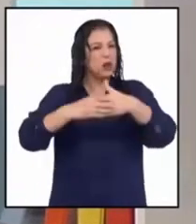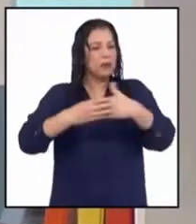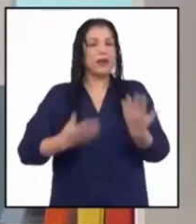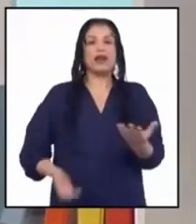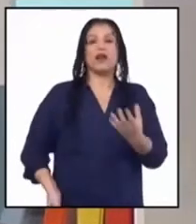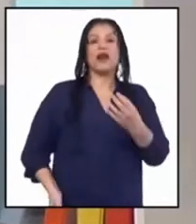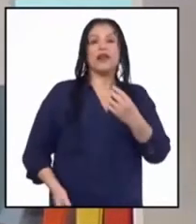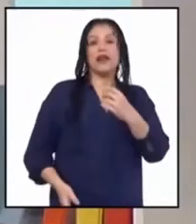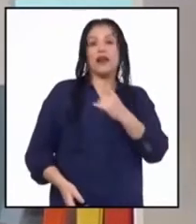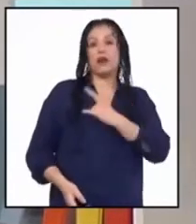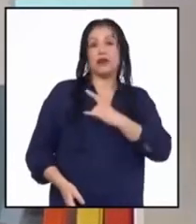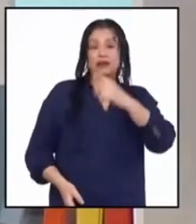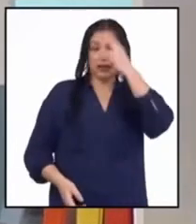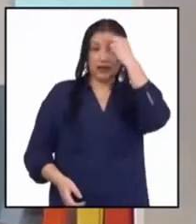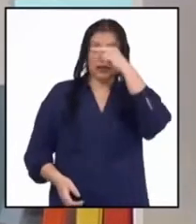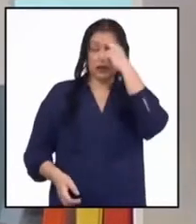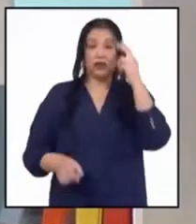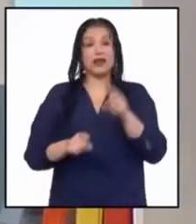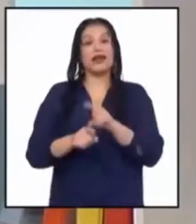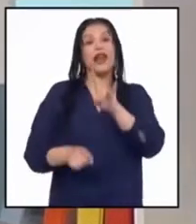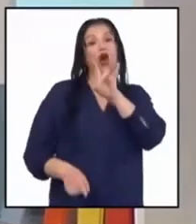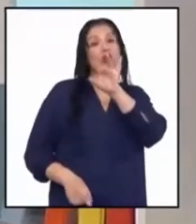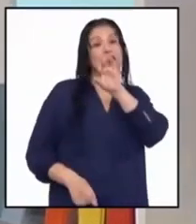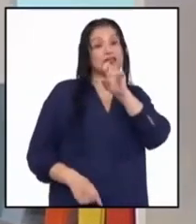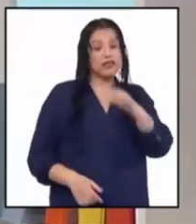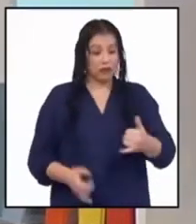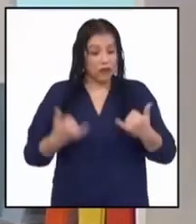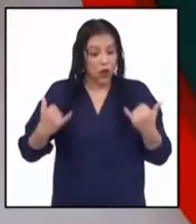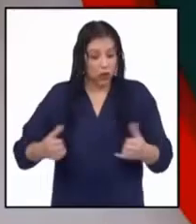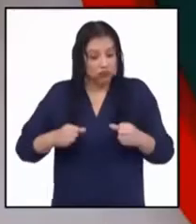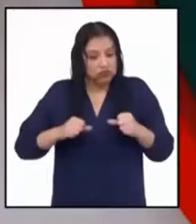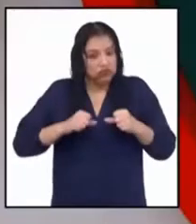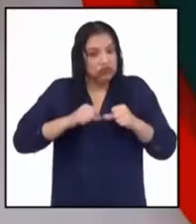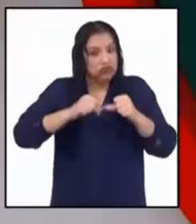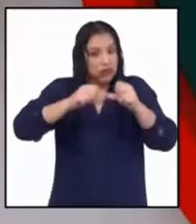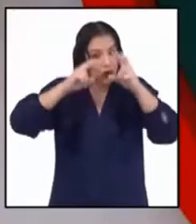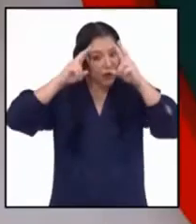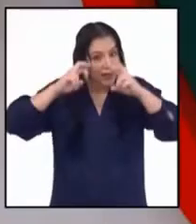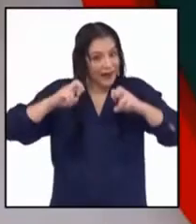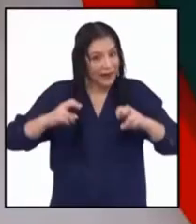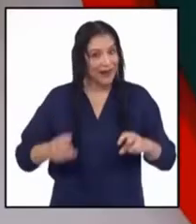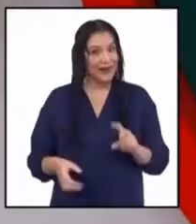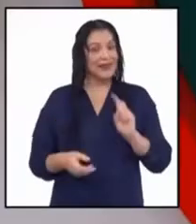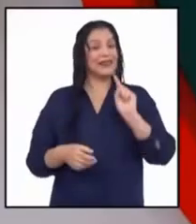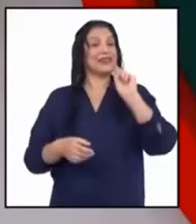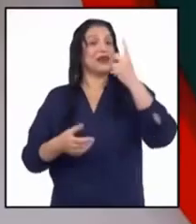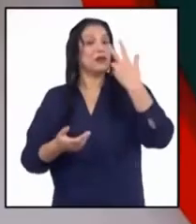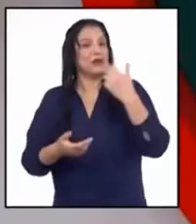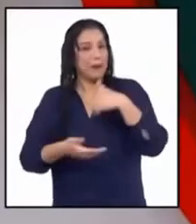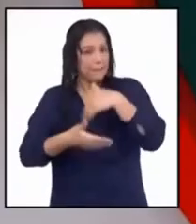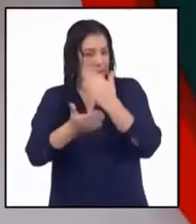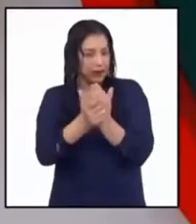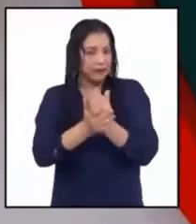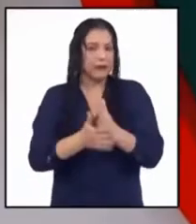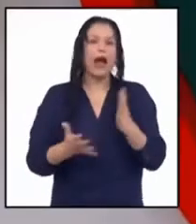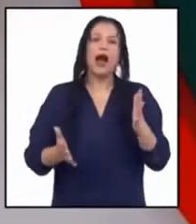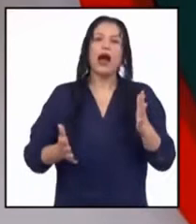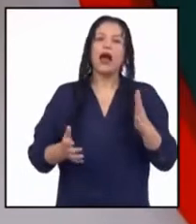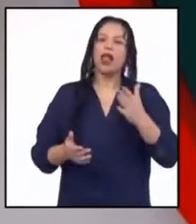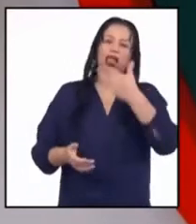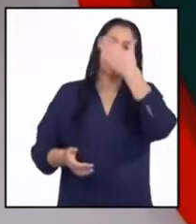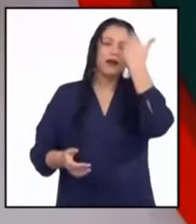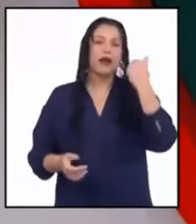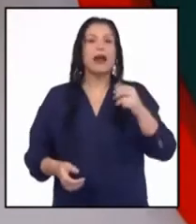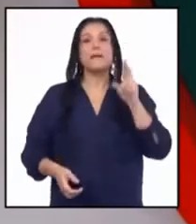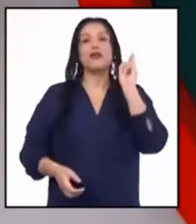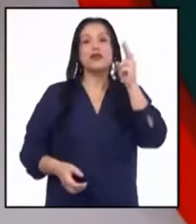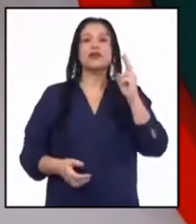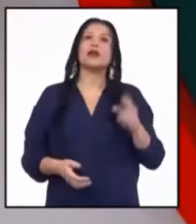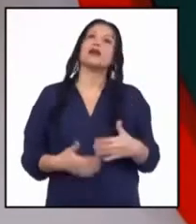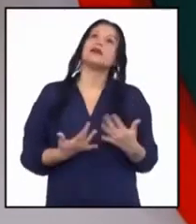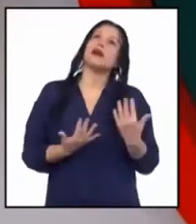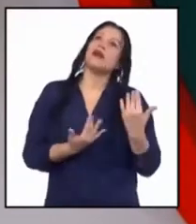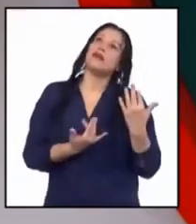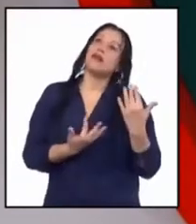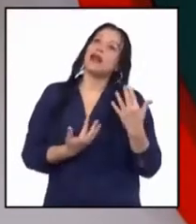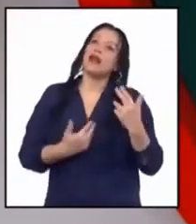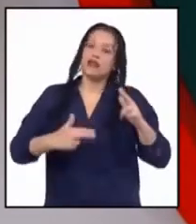Hoy continuaremos con el análisis de la siguiente parte de ese texto. Uy, ¿verdad? Se me pasó. La profesora Patricia ya debe estar